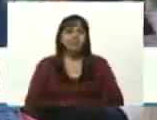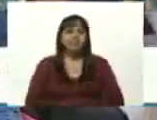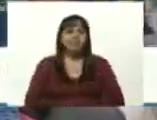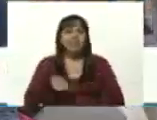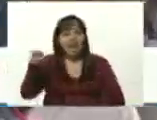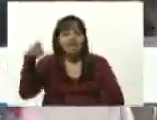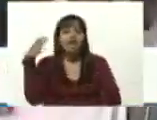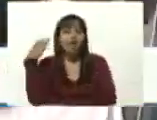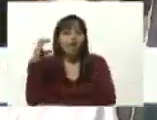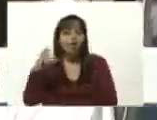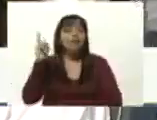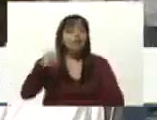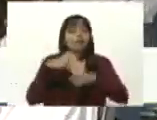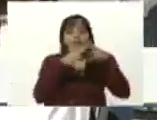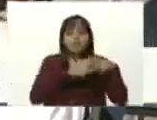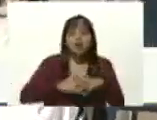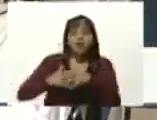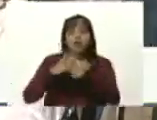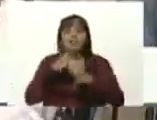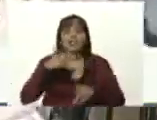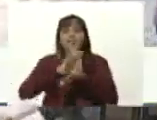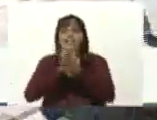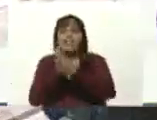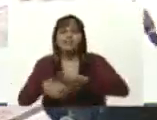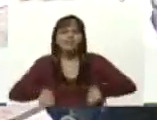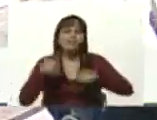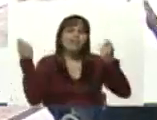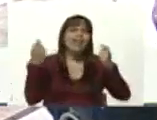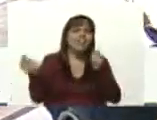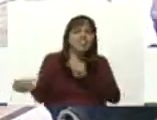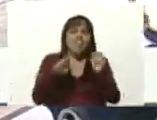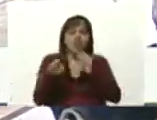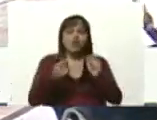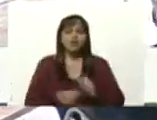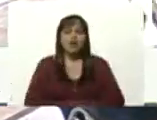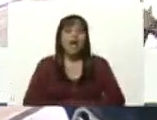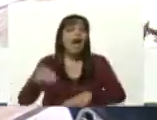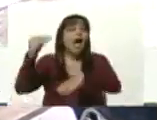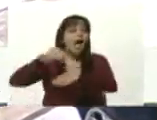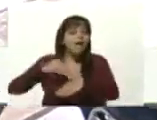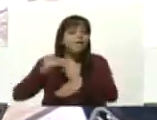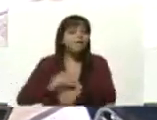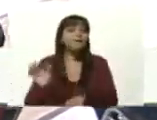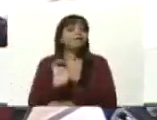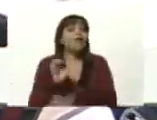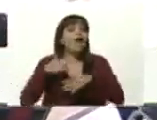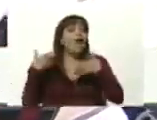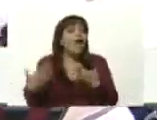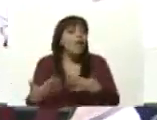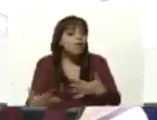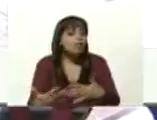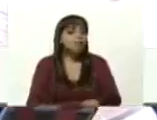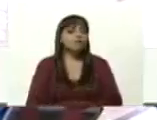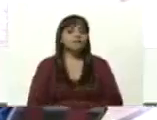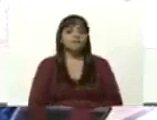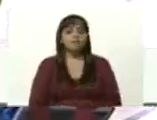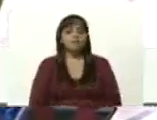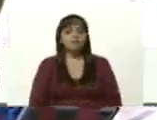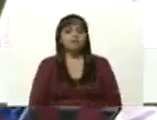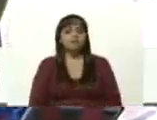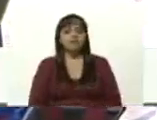Colombia y Estados Unidos para destruir el diálogo alerta alerta alerta